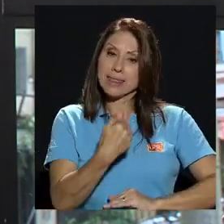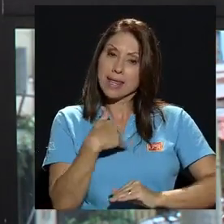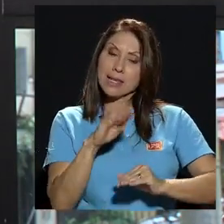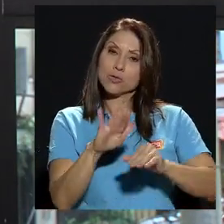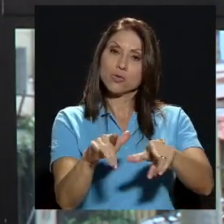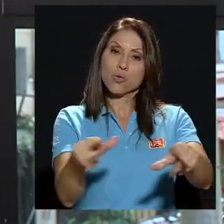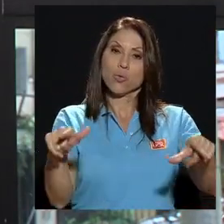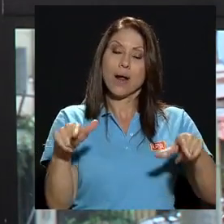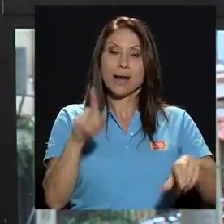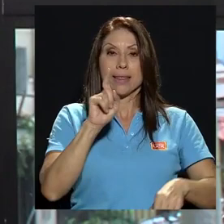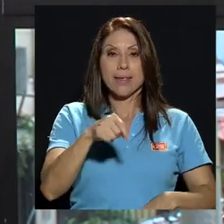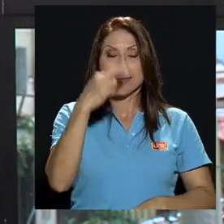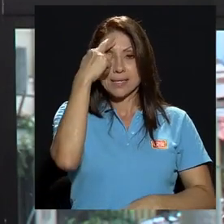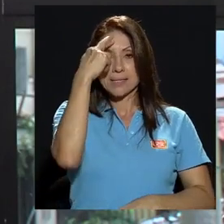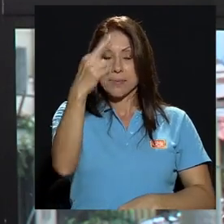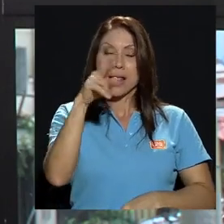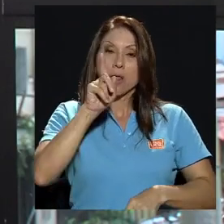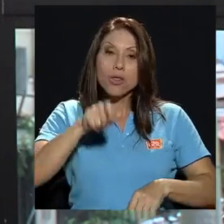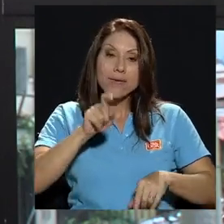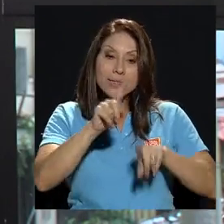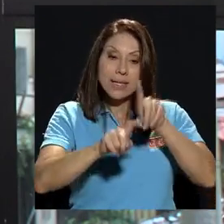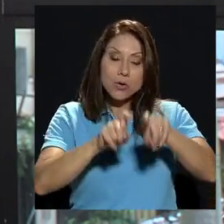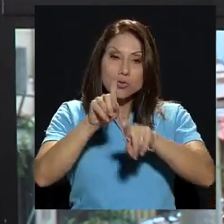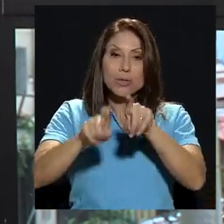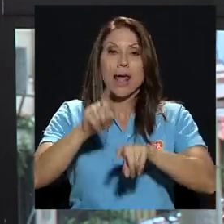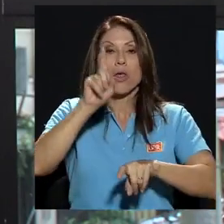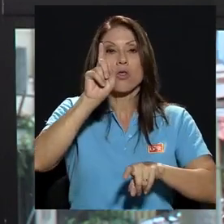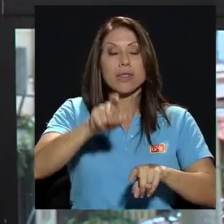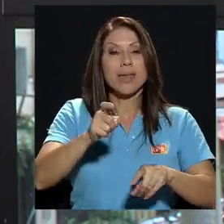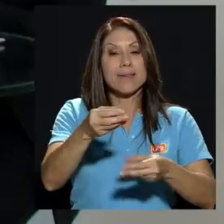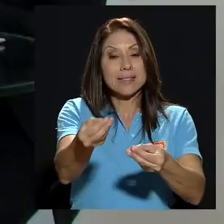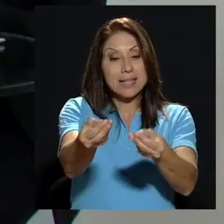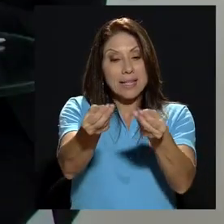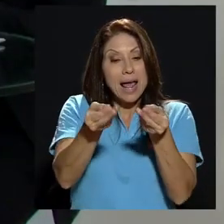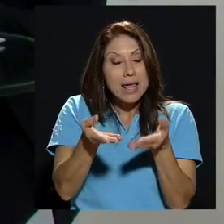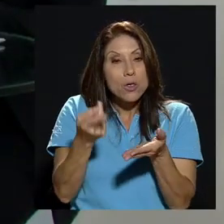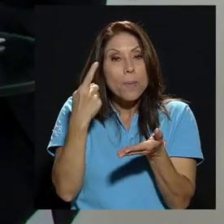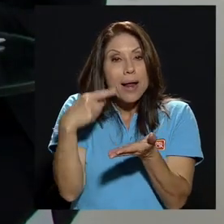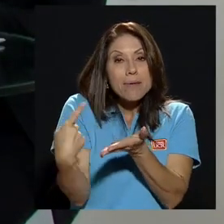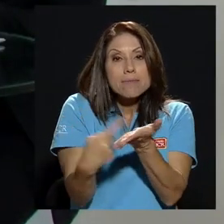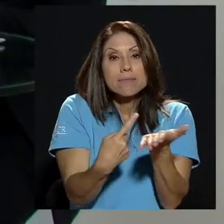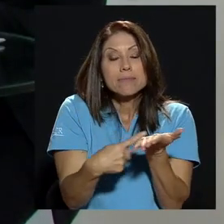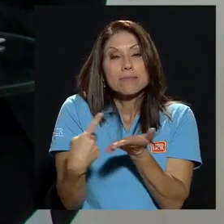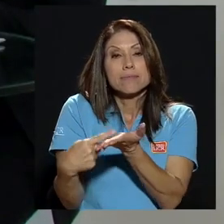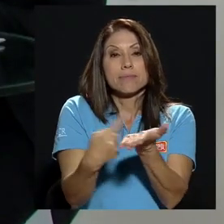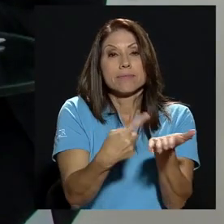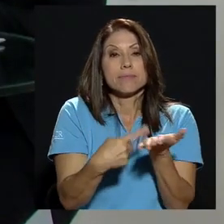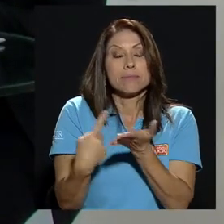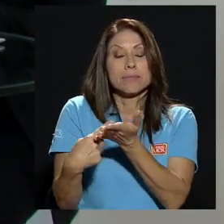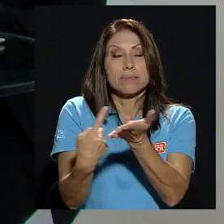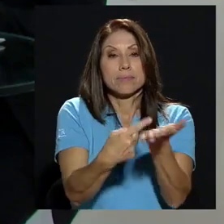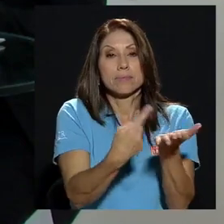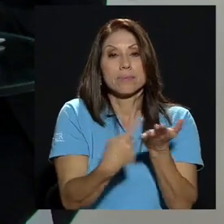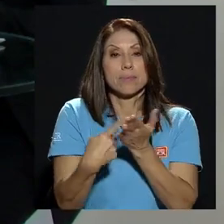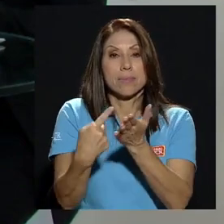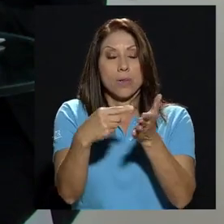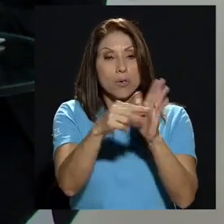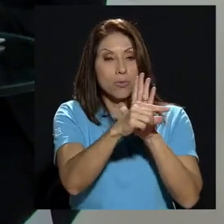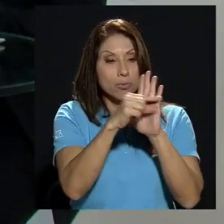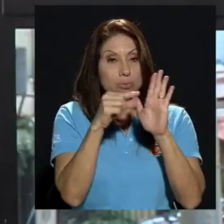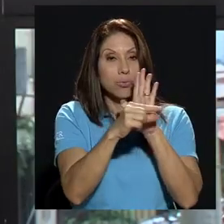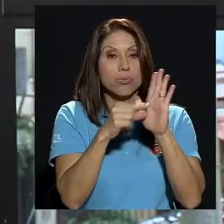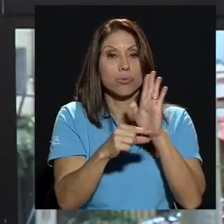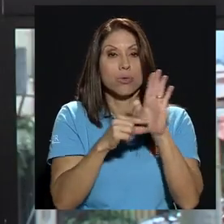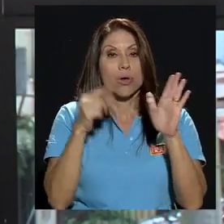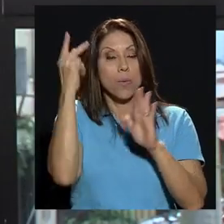respetado debe ser consultado debe ser traído a la mesa de discusión de las políticas de la universidad de costa